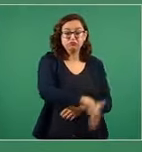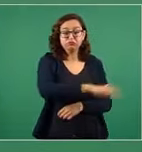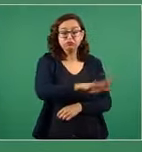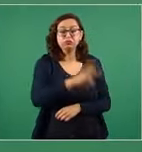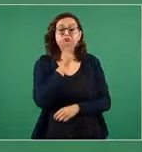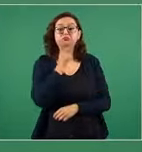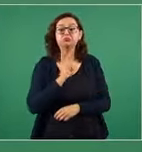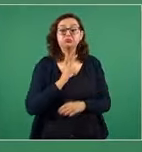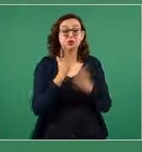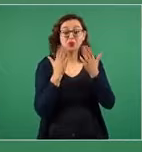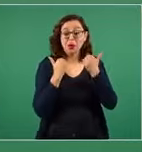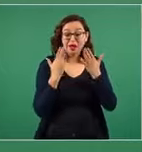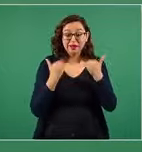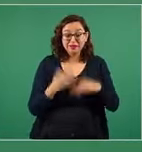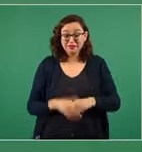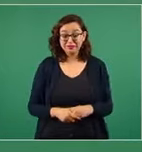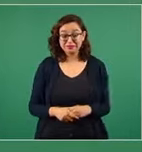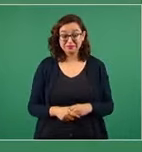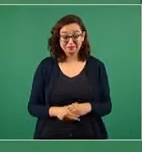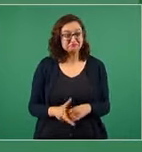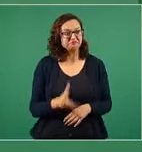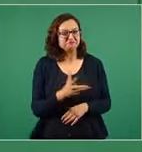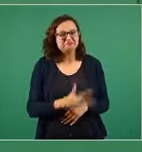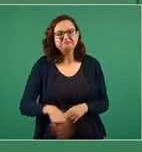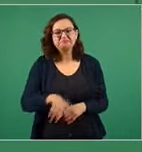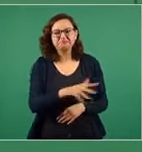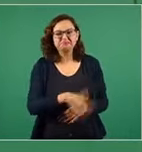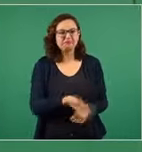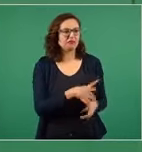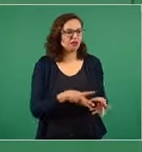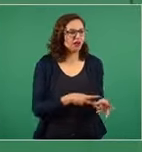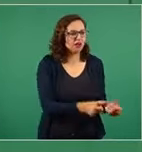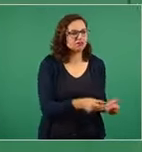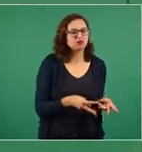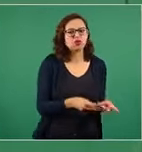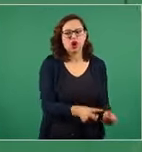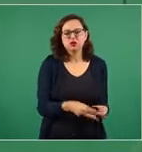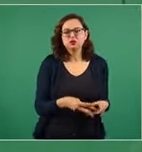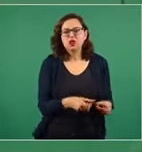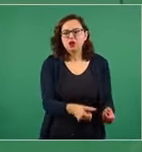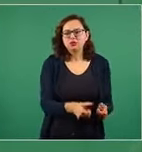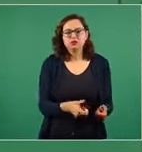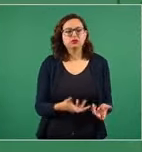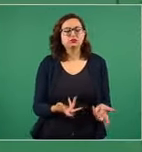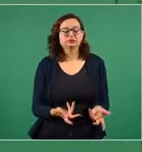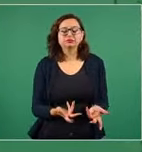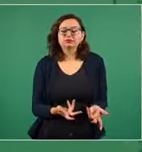ahora estamos invirtiendo